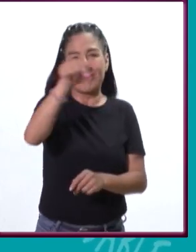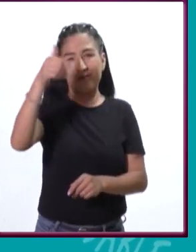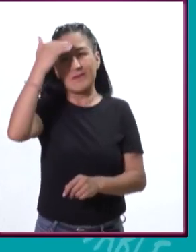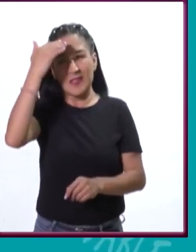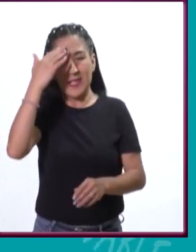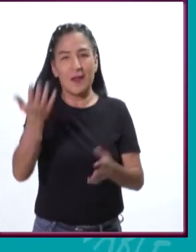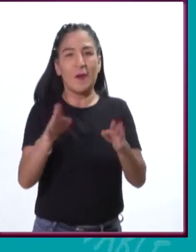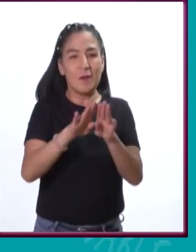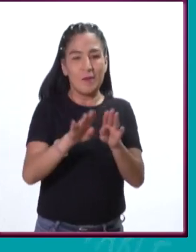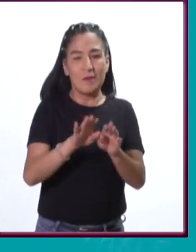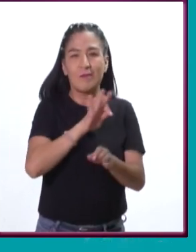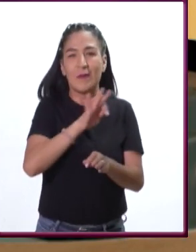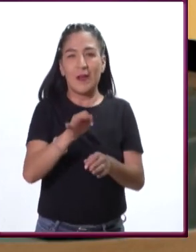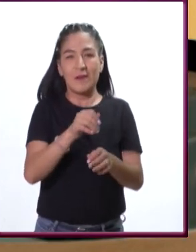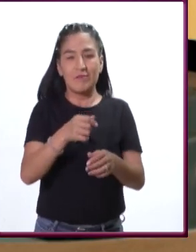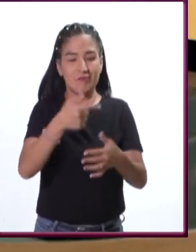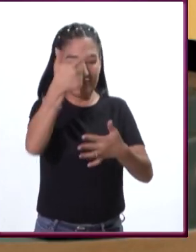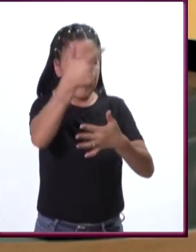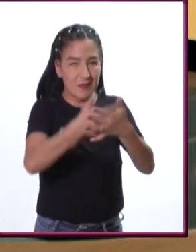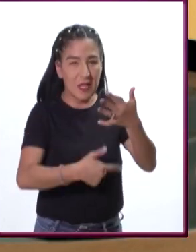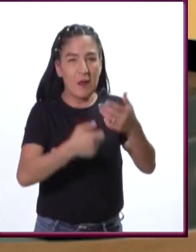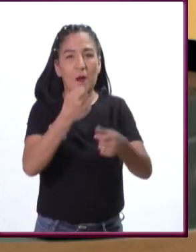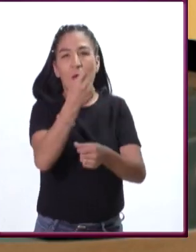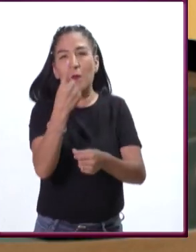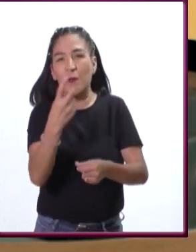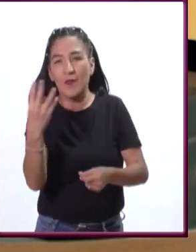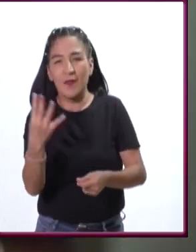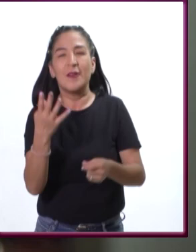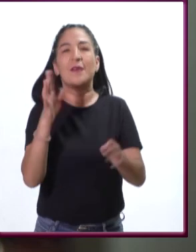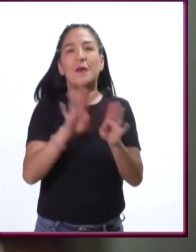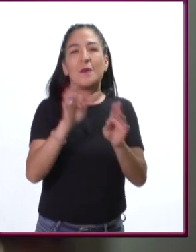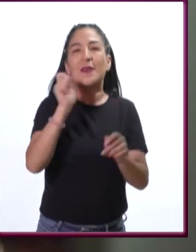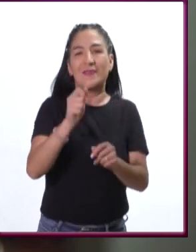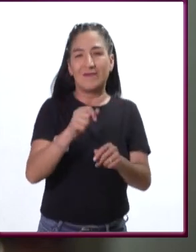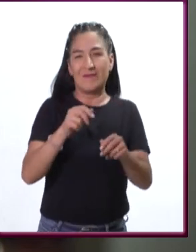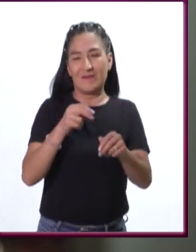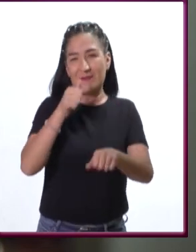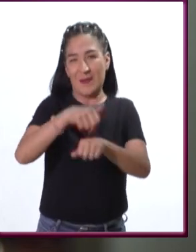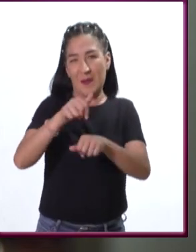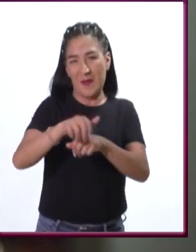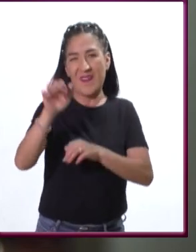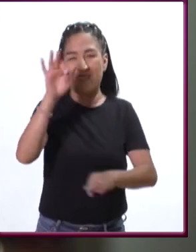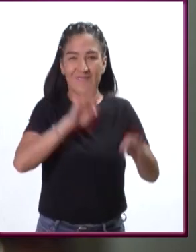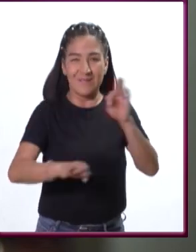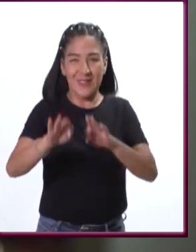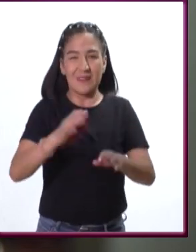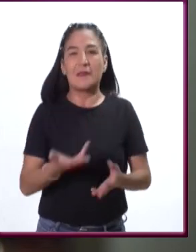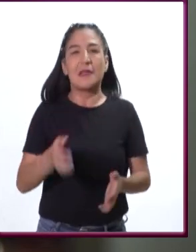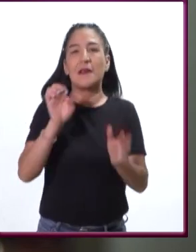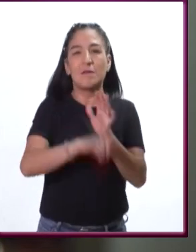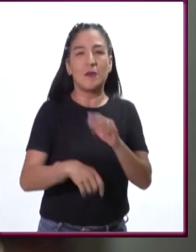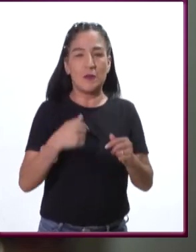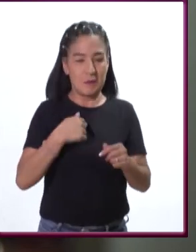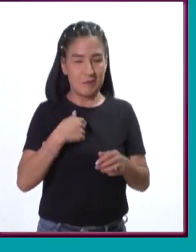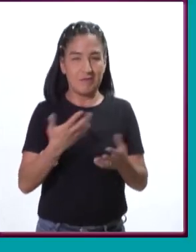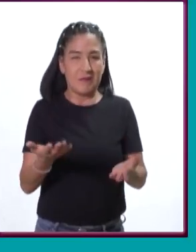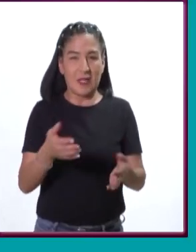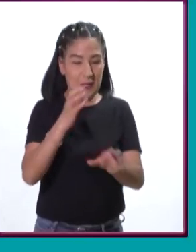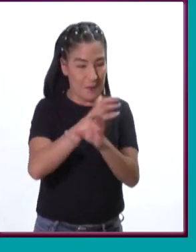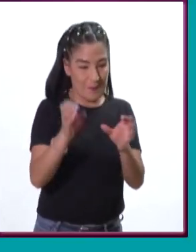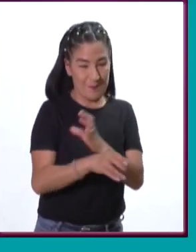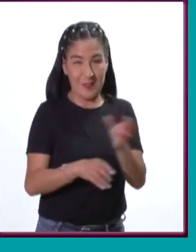de plantas. ¿Y cuántas especies endémicas tenemos? ¿Hay algunas de ellas en peligro de extinción?